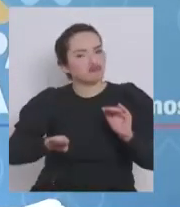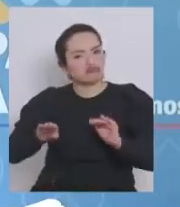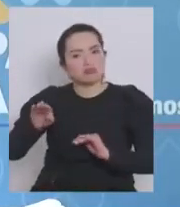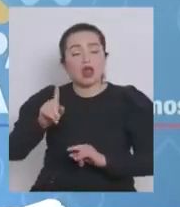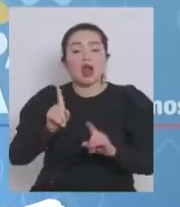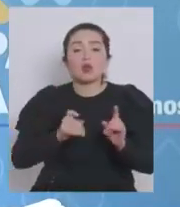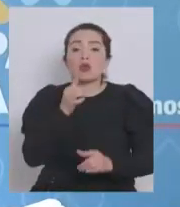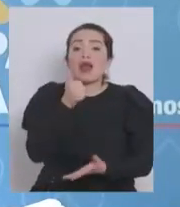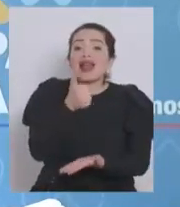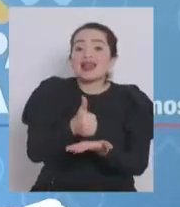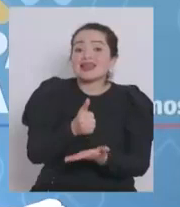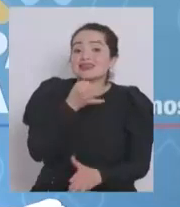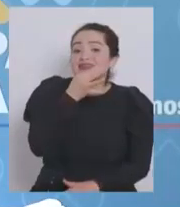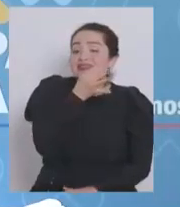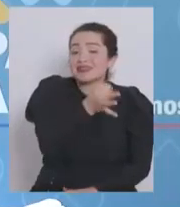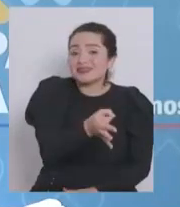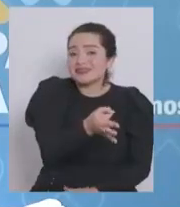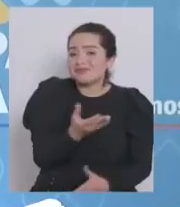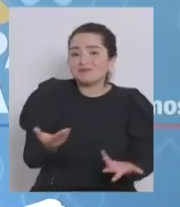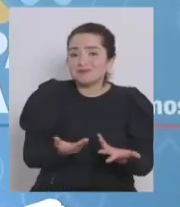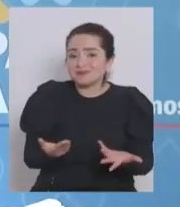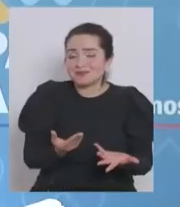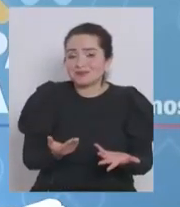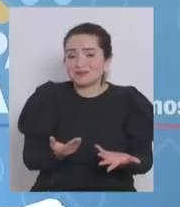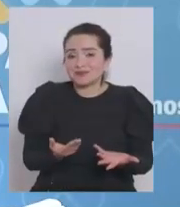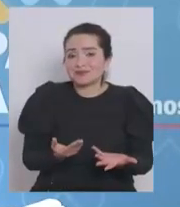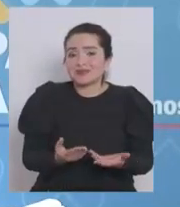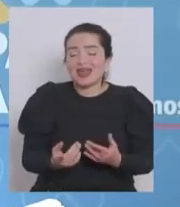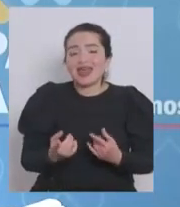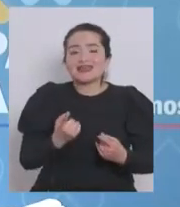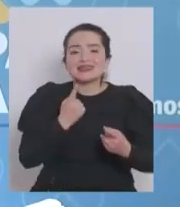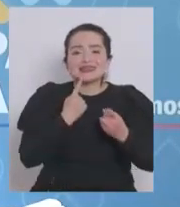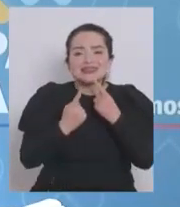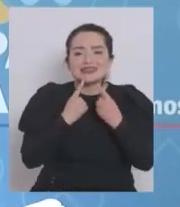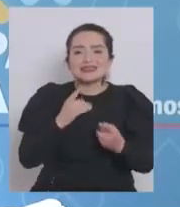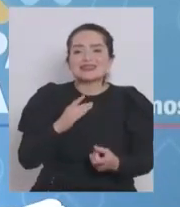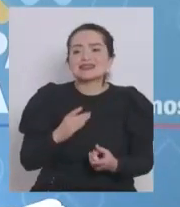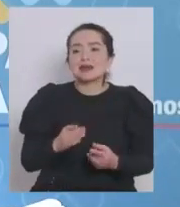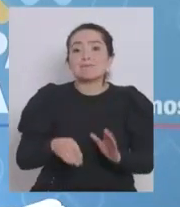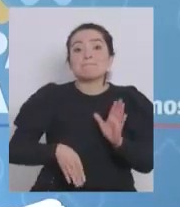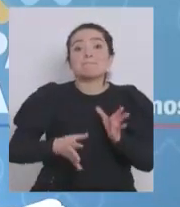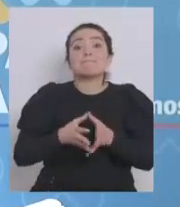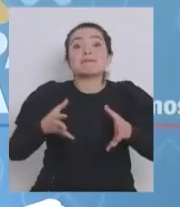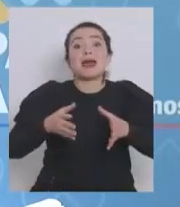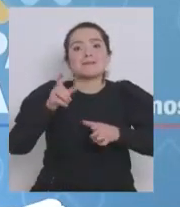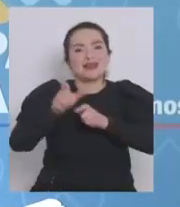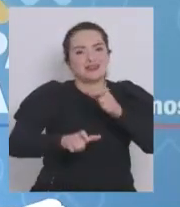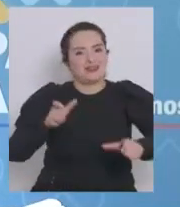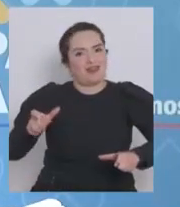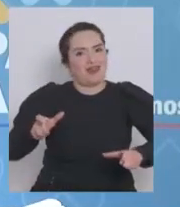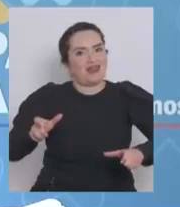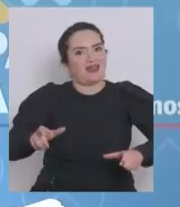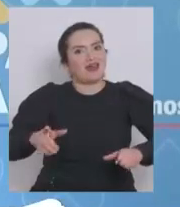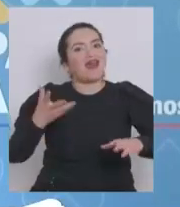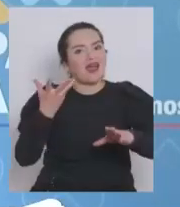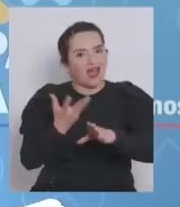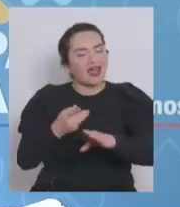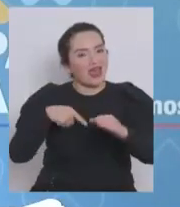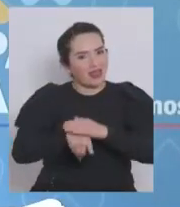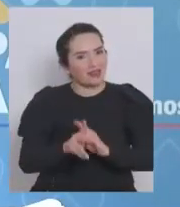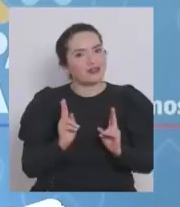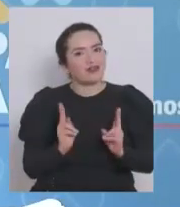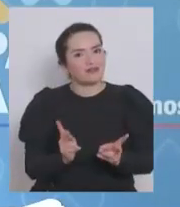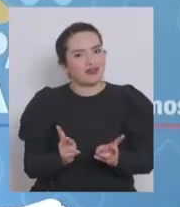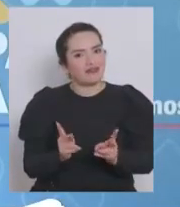alcaldes han dicho que tiene que ver esto con el censo, que tienen más población que la que realmente ellos tienen